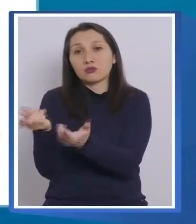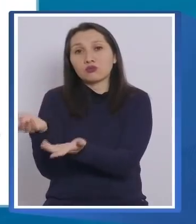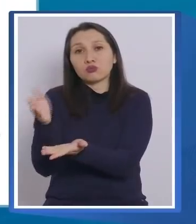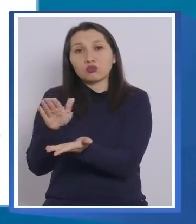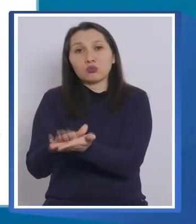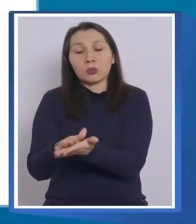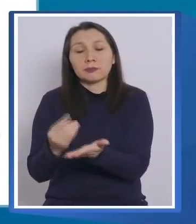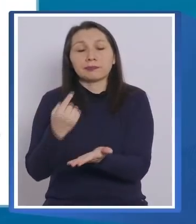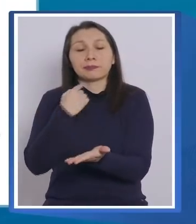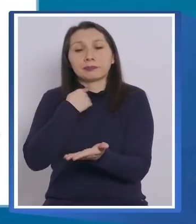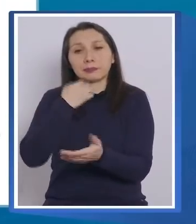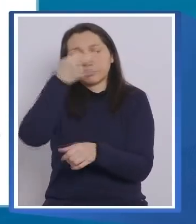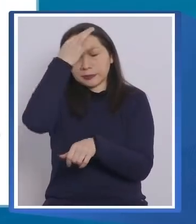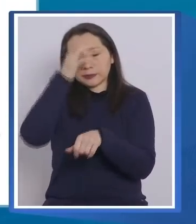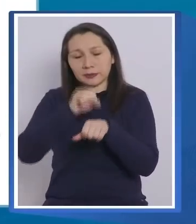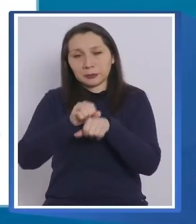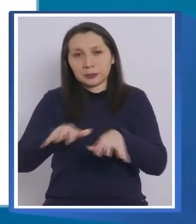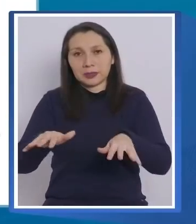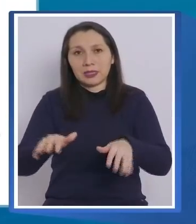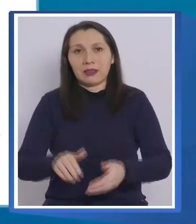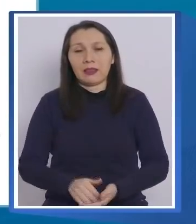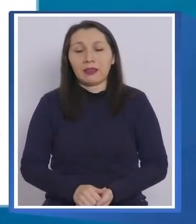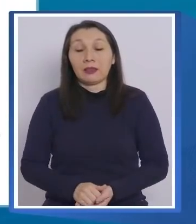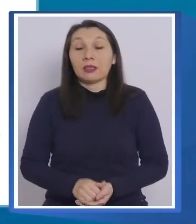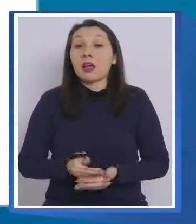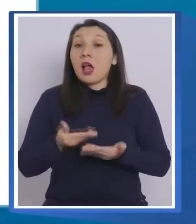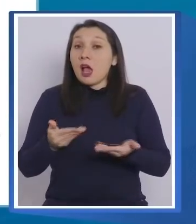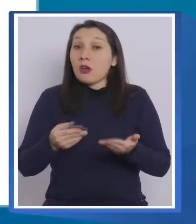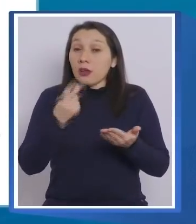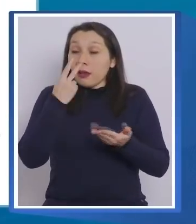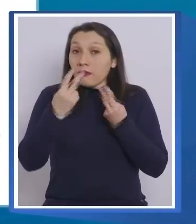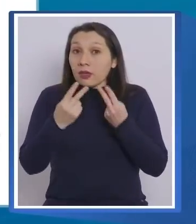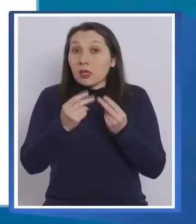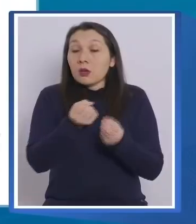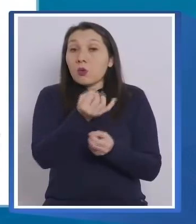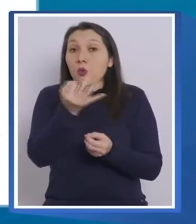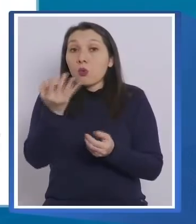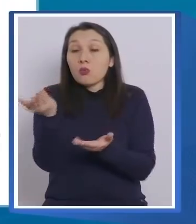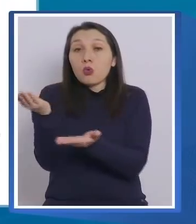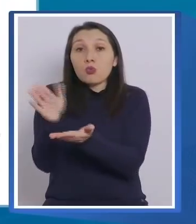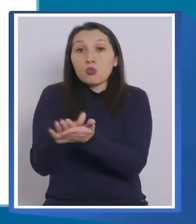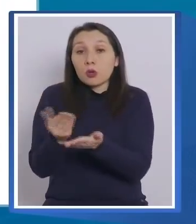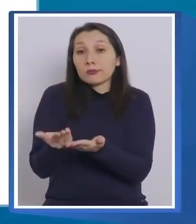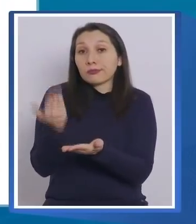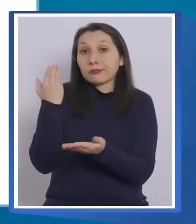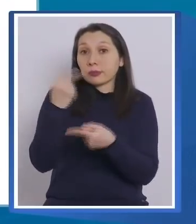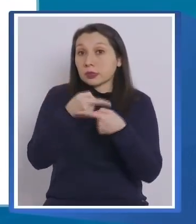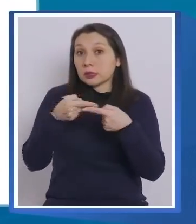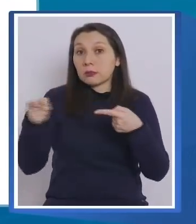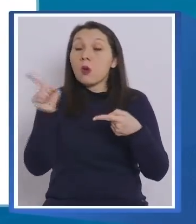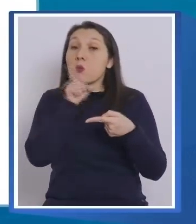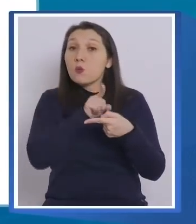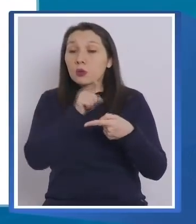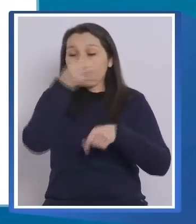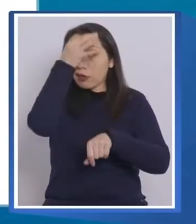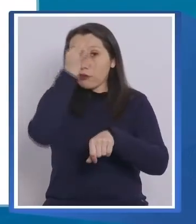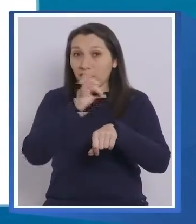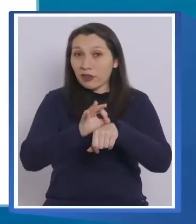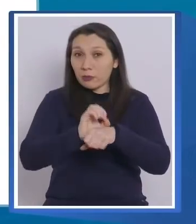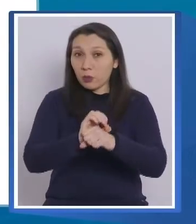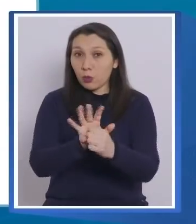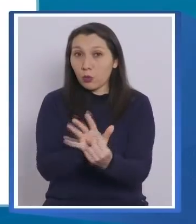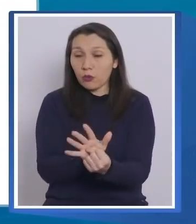producto de esta pandemia. Ahora, si analizamos el número de pacientes fallecidos en última semana a causa de esta enfermedad,